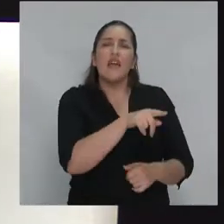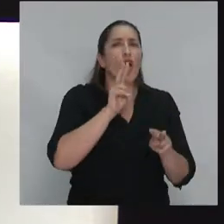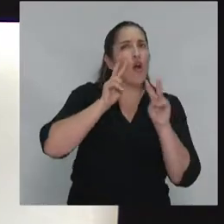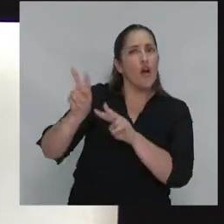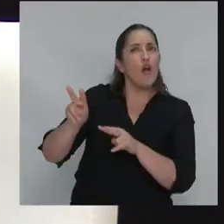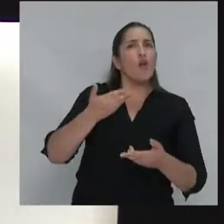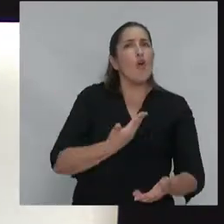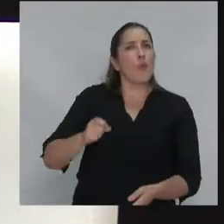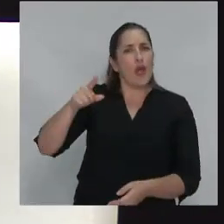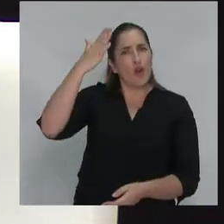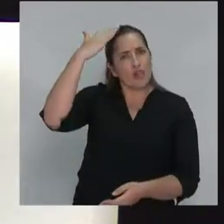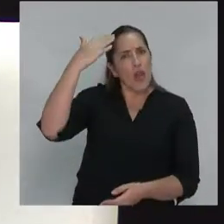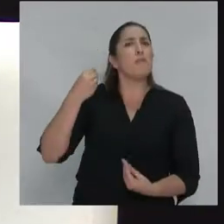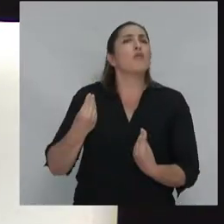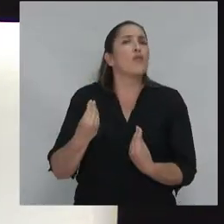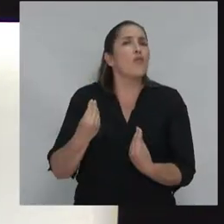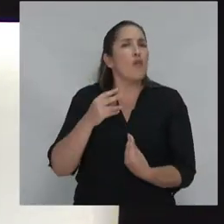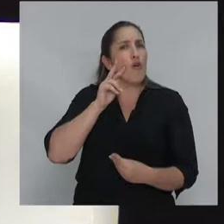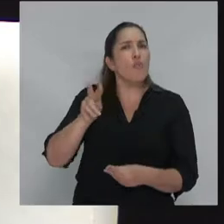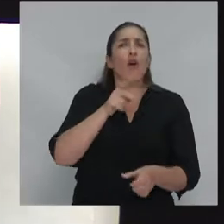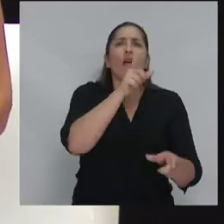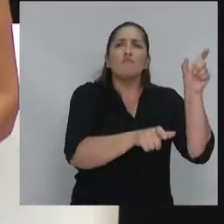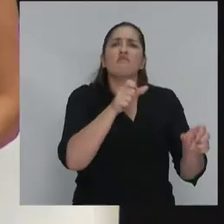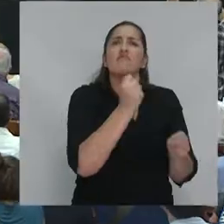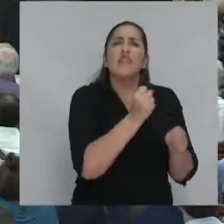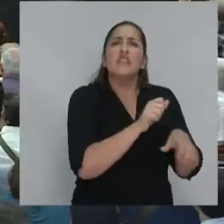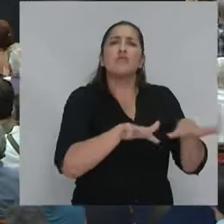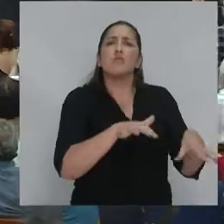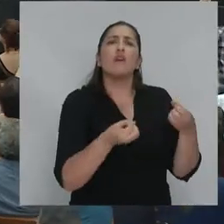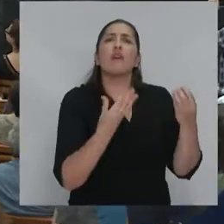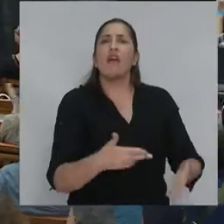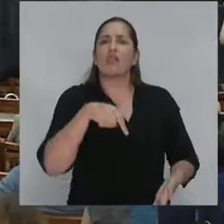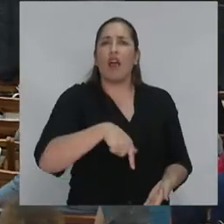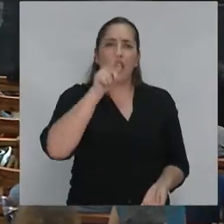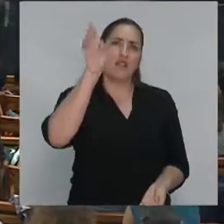gobierno de Trump y qué está haciendo la clase trabajadora en ese país. Bienvenido, Larry.